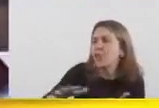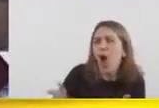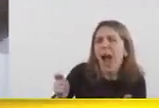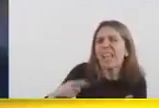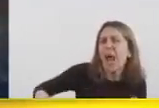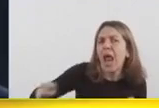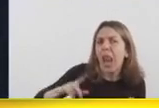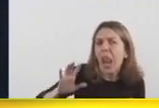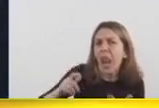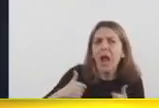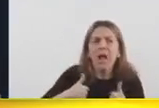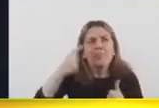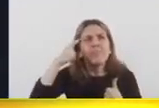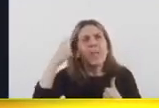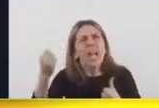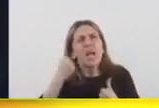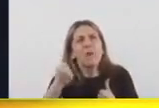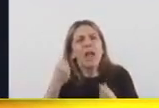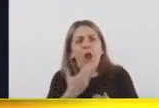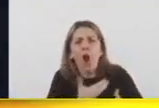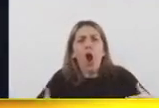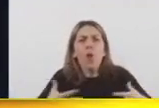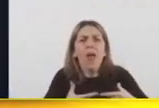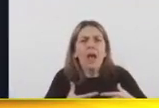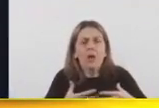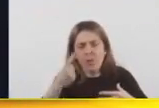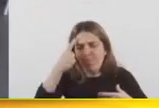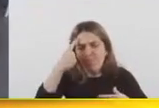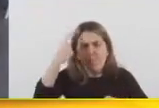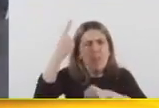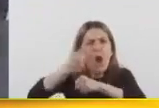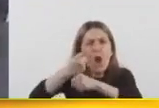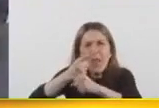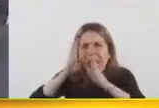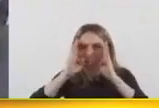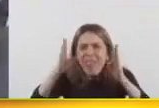¿Qué nos importa a nosotros los que gobernamos? ¿Dónde ponemos las prioridades?